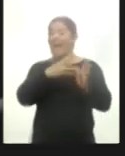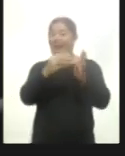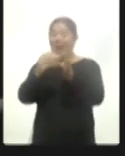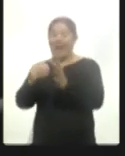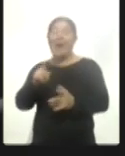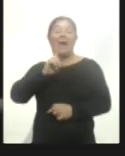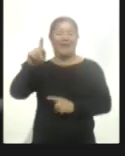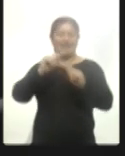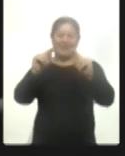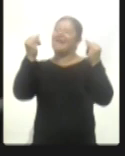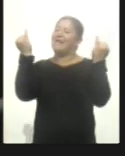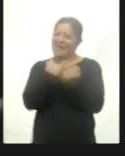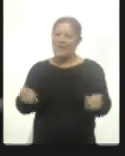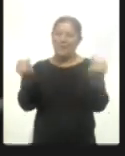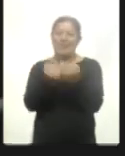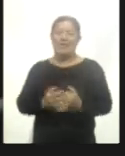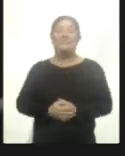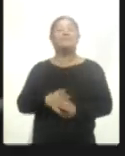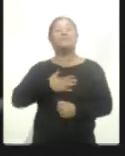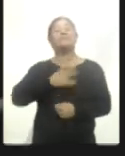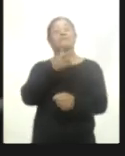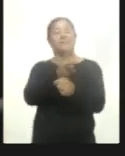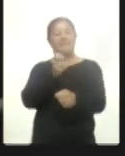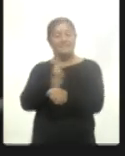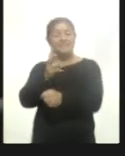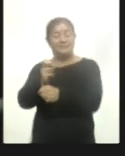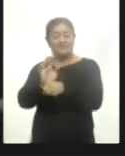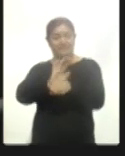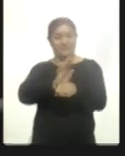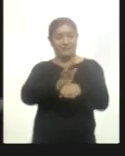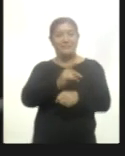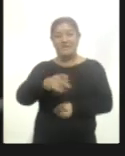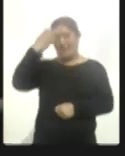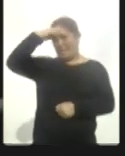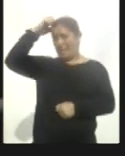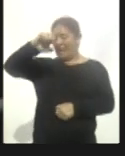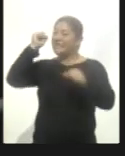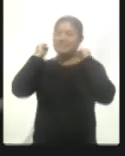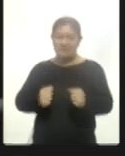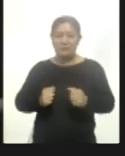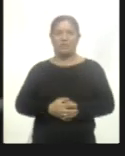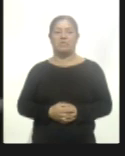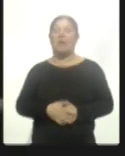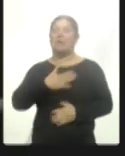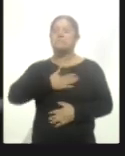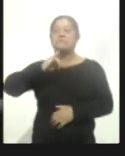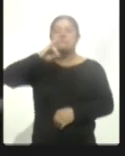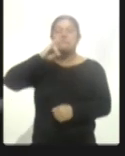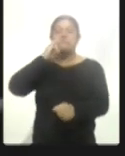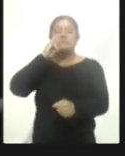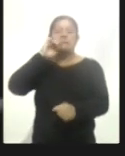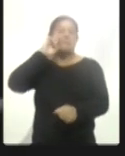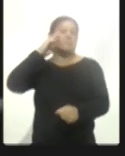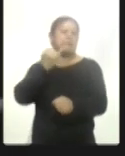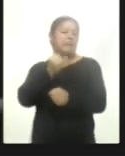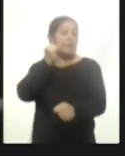Tlaxcala también. Y si los estamos invitando al cine es porque es una experiencia segura, no seríamos irresponsables invitándolos a algo